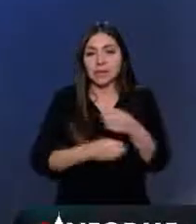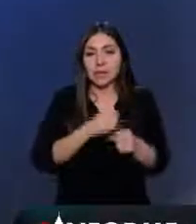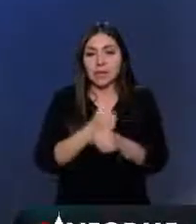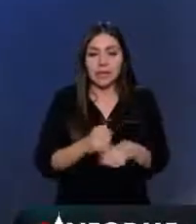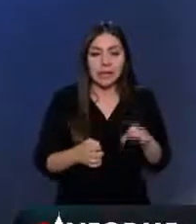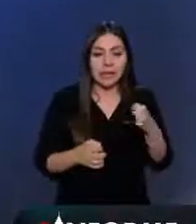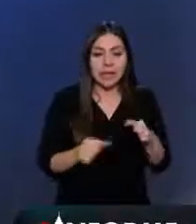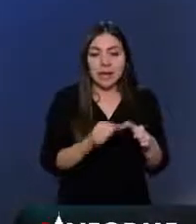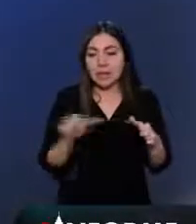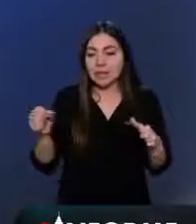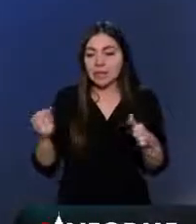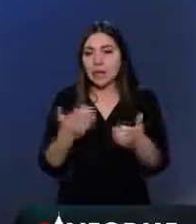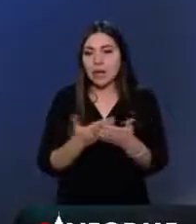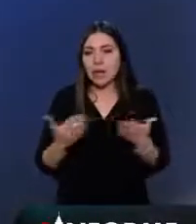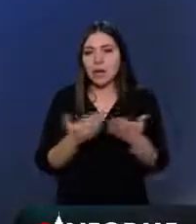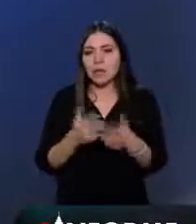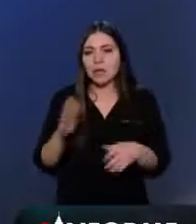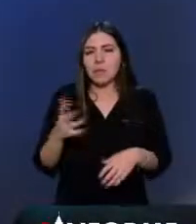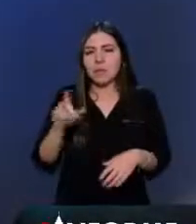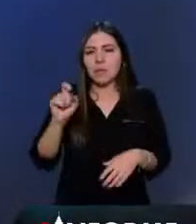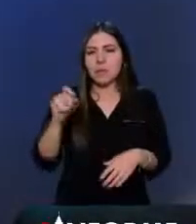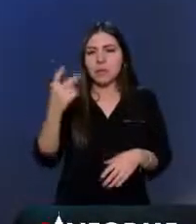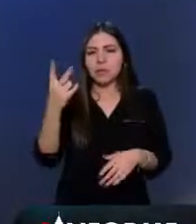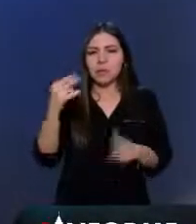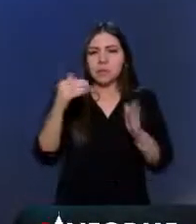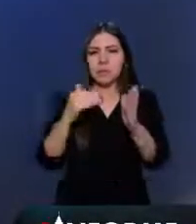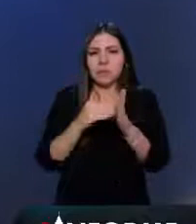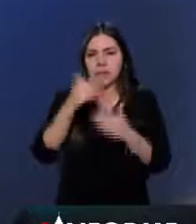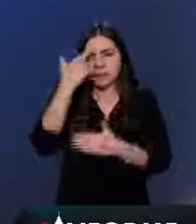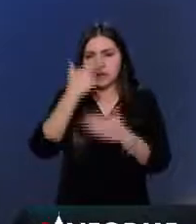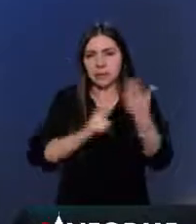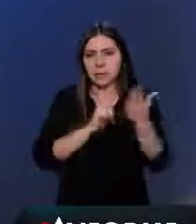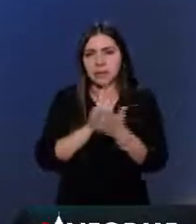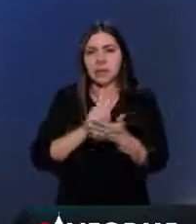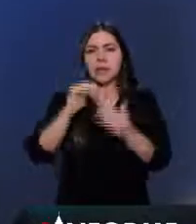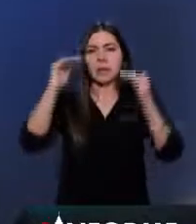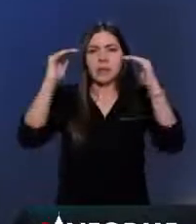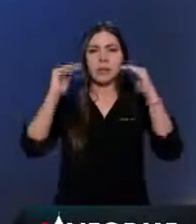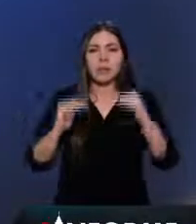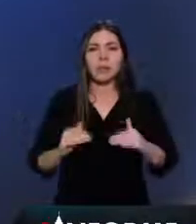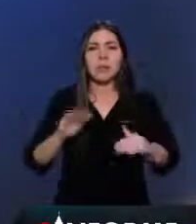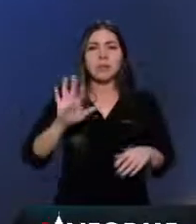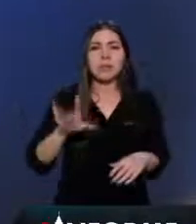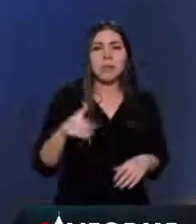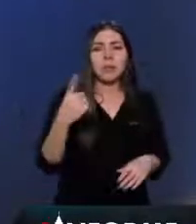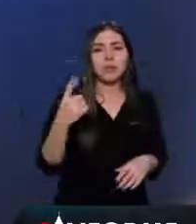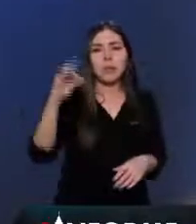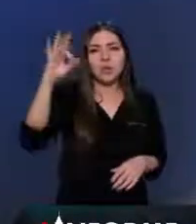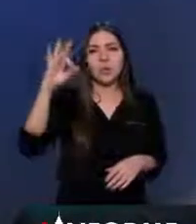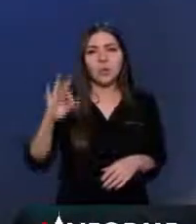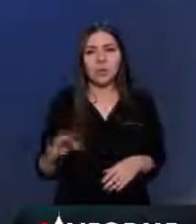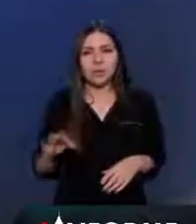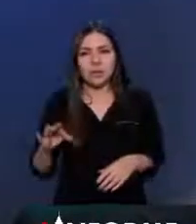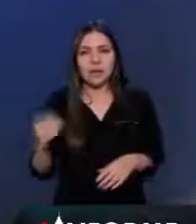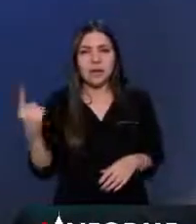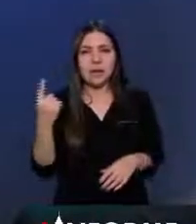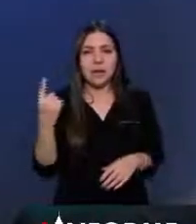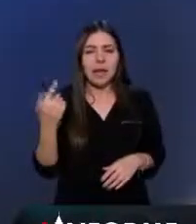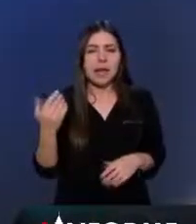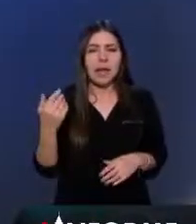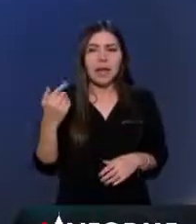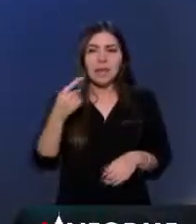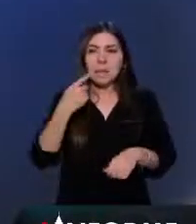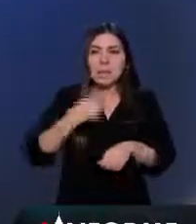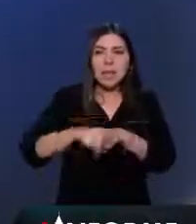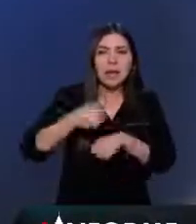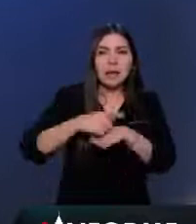registro de alrededor de 22 mil delitos. Es decir, hay una reducción de 51% en el promedio de delitos de alto